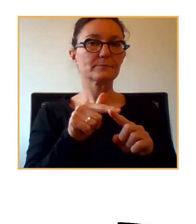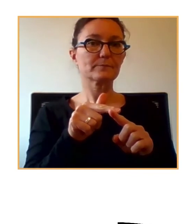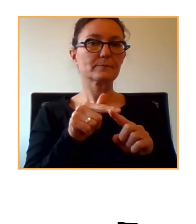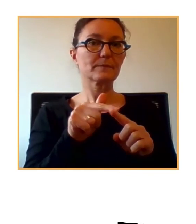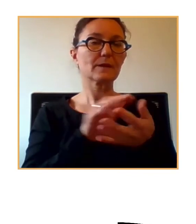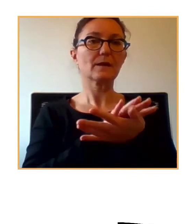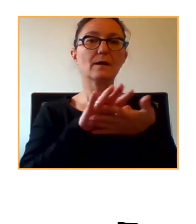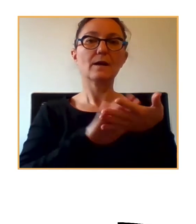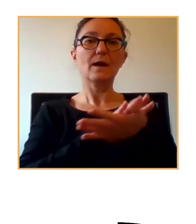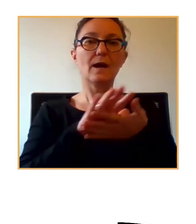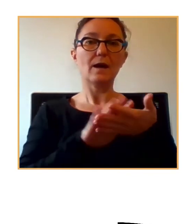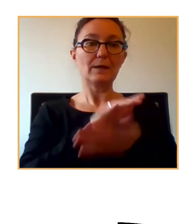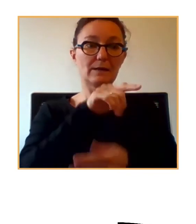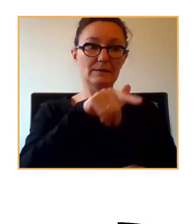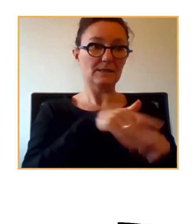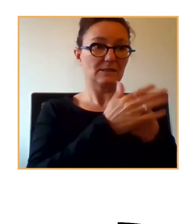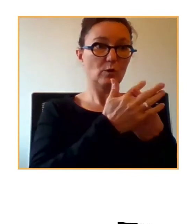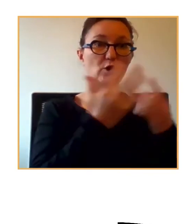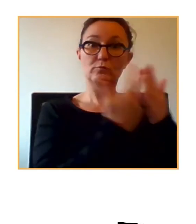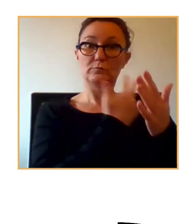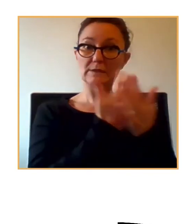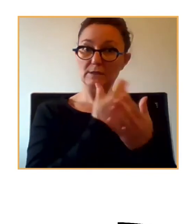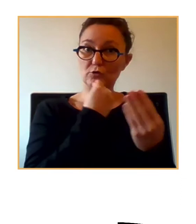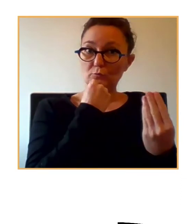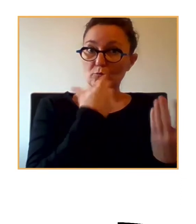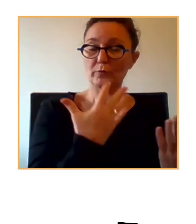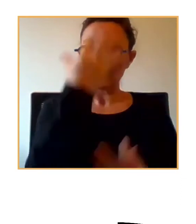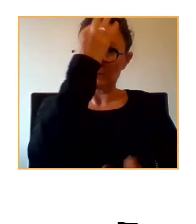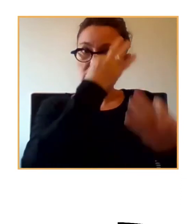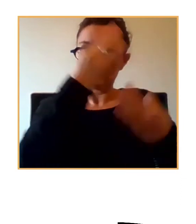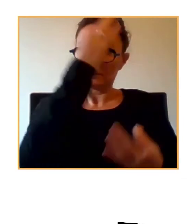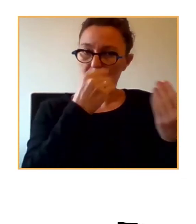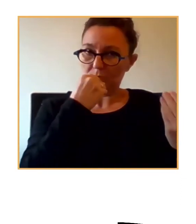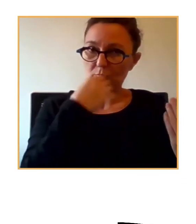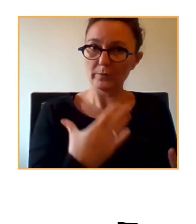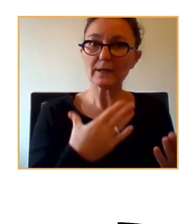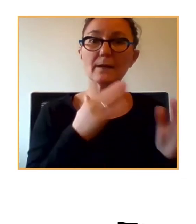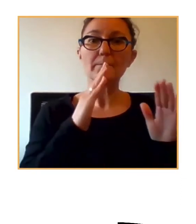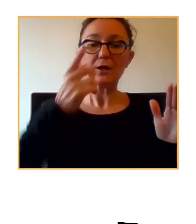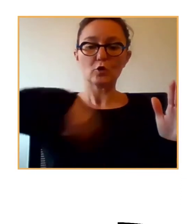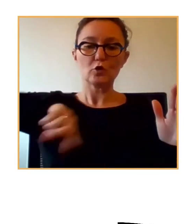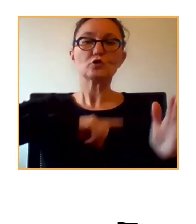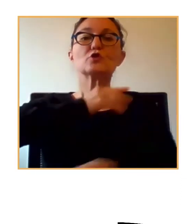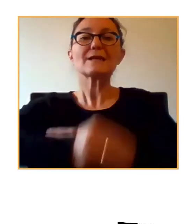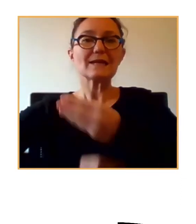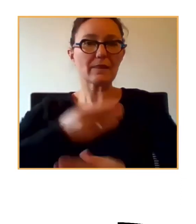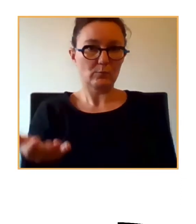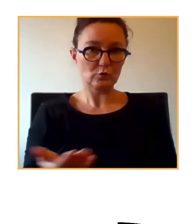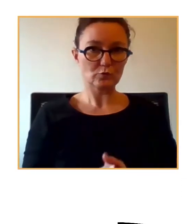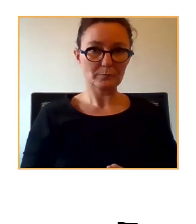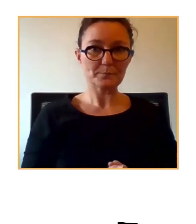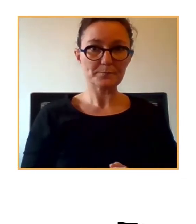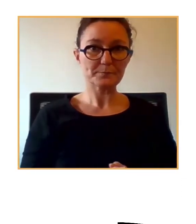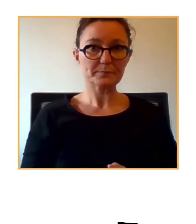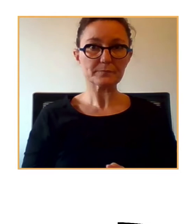ante esta realidad tan bien descrita, con tanto rigor, decir qué es lo que estamos haciendo. Y